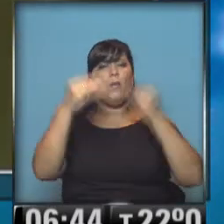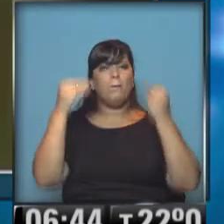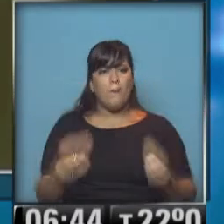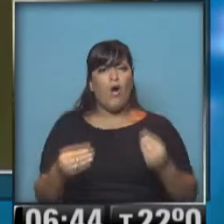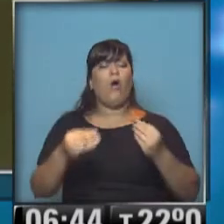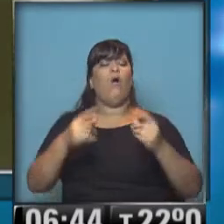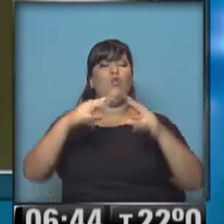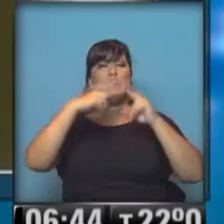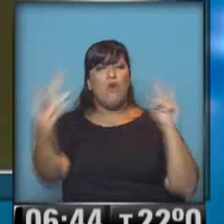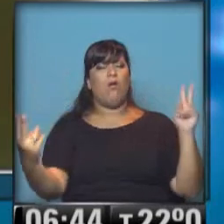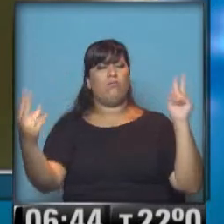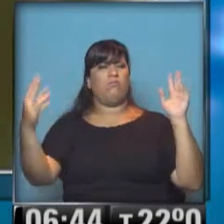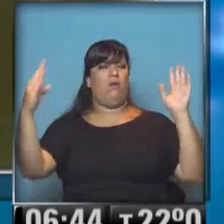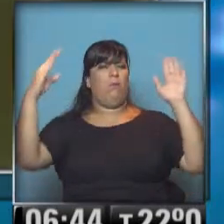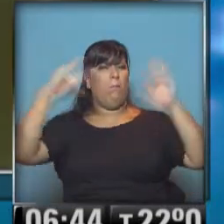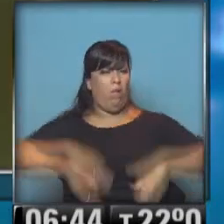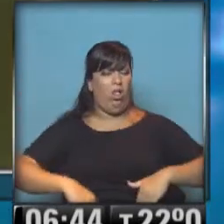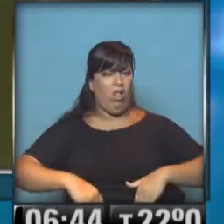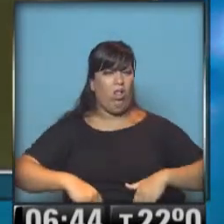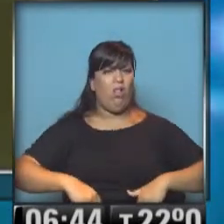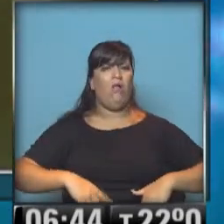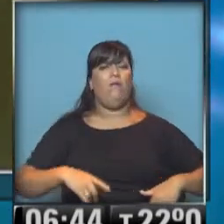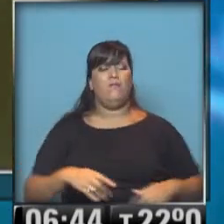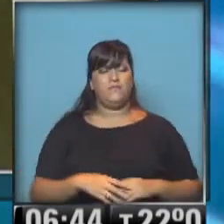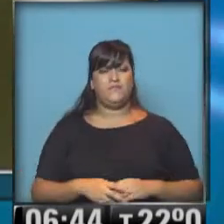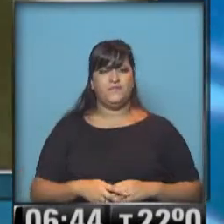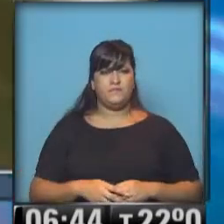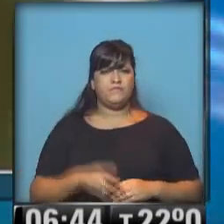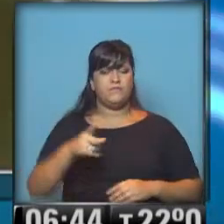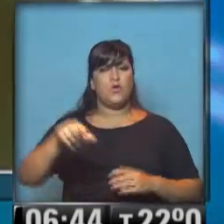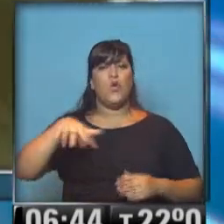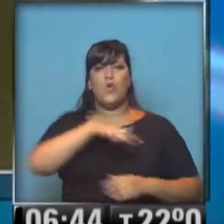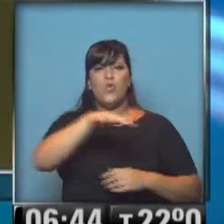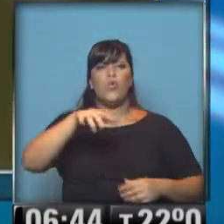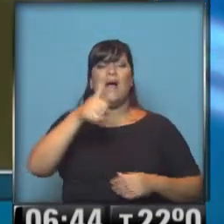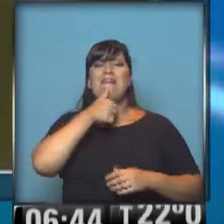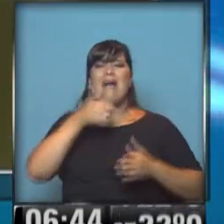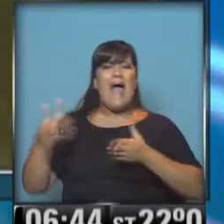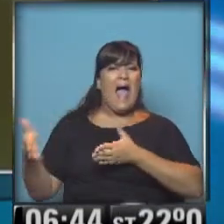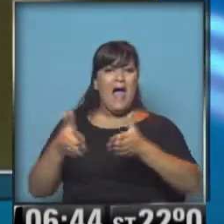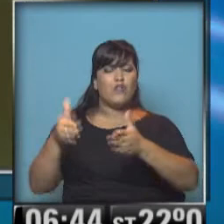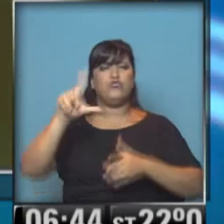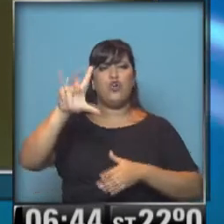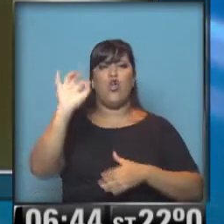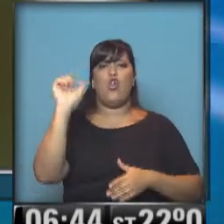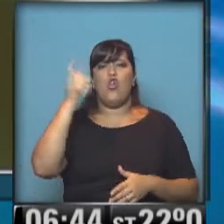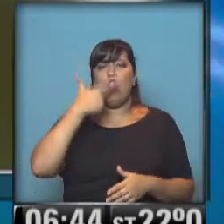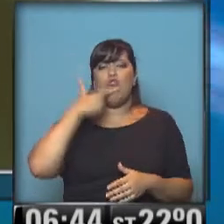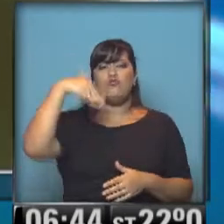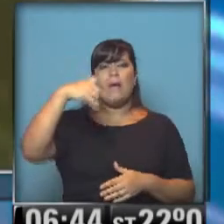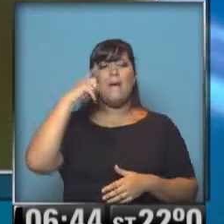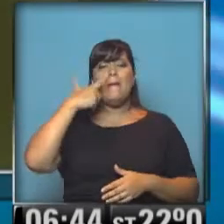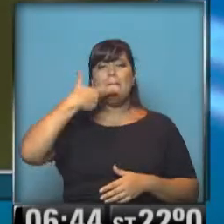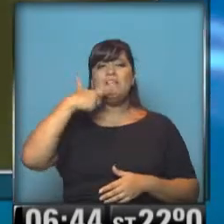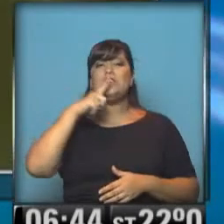estructura de los puentes que corren por ese, que están instalados en ese lugar, a la altura del Arroyo, Los Mistoles, que une las localidades